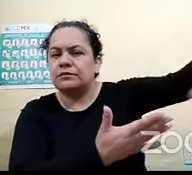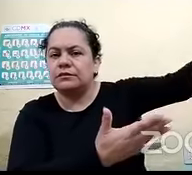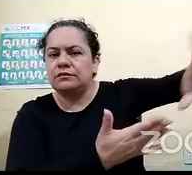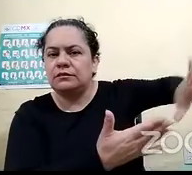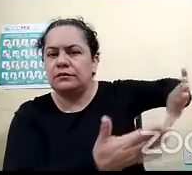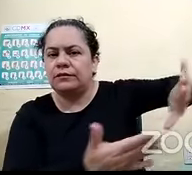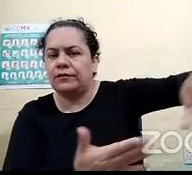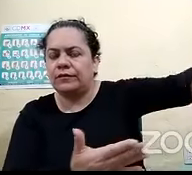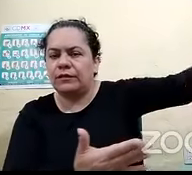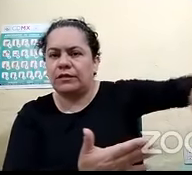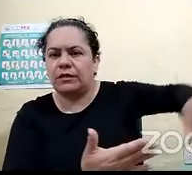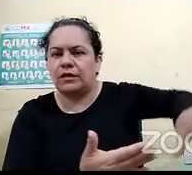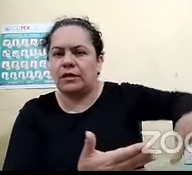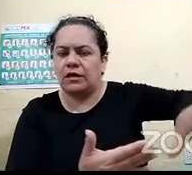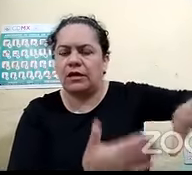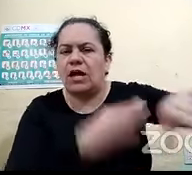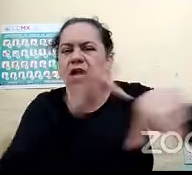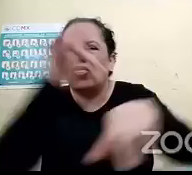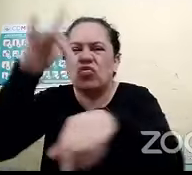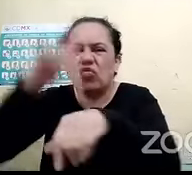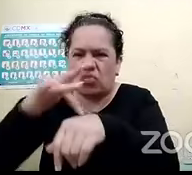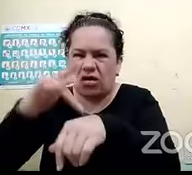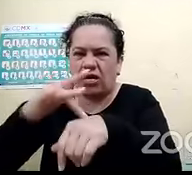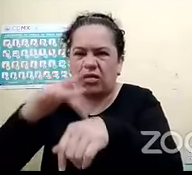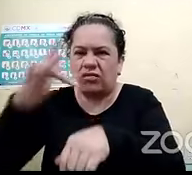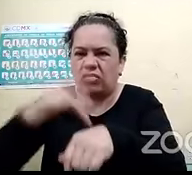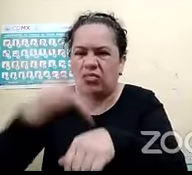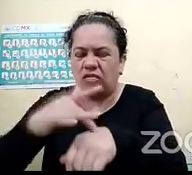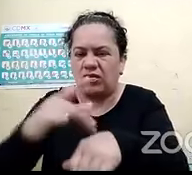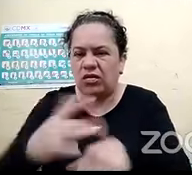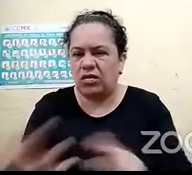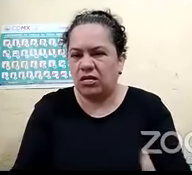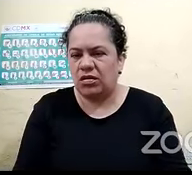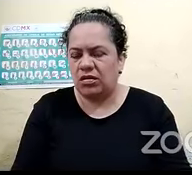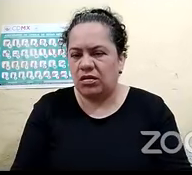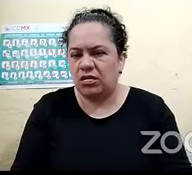este una ruta no sé razonable